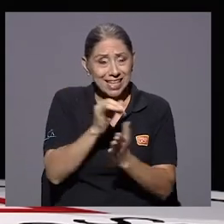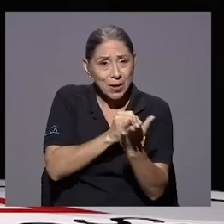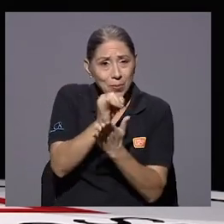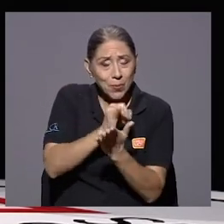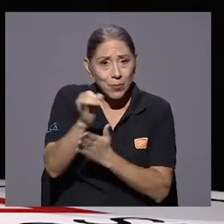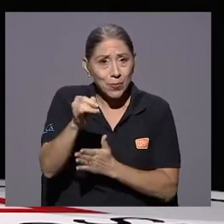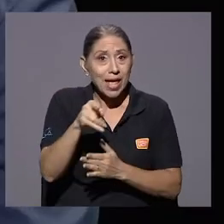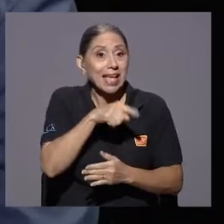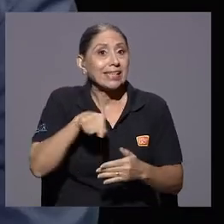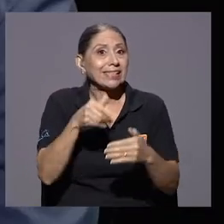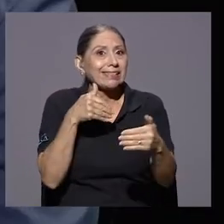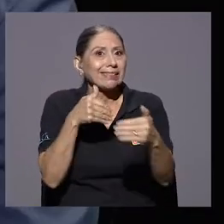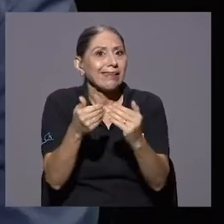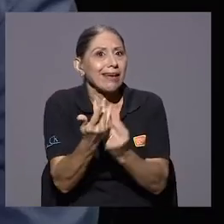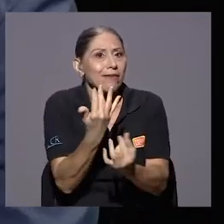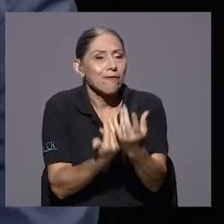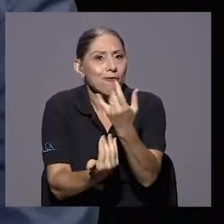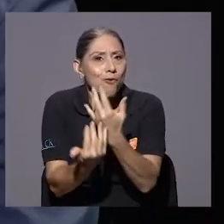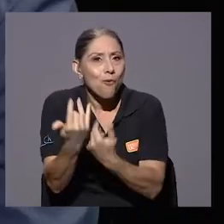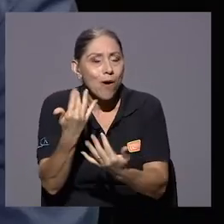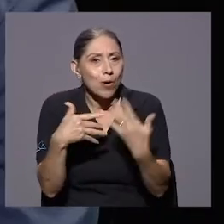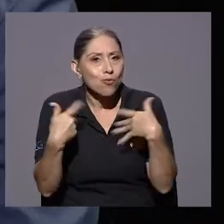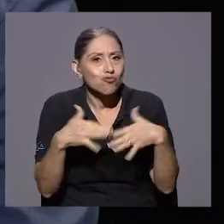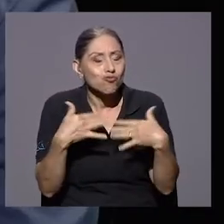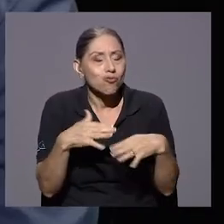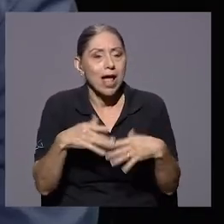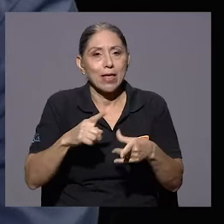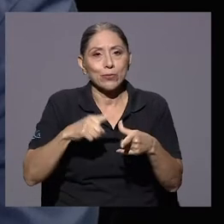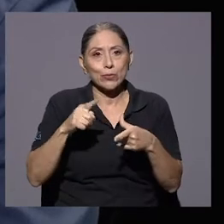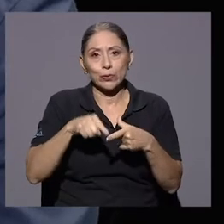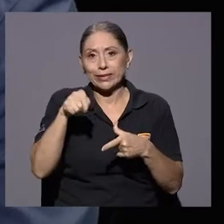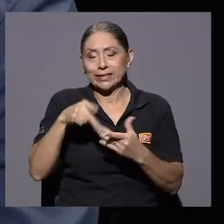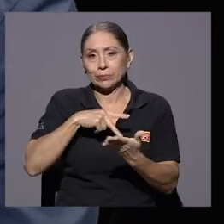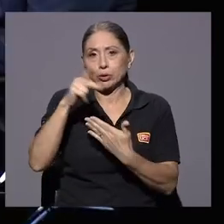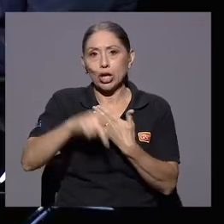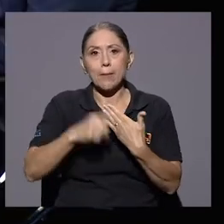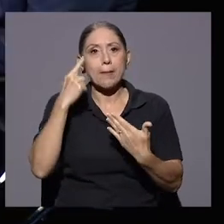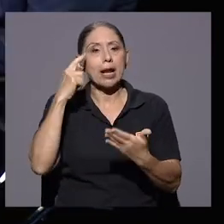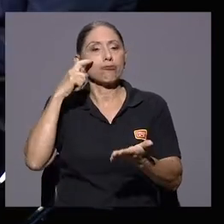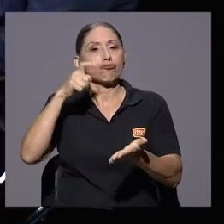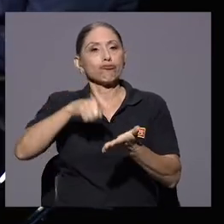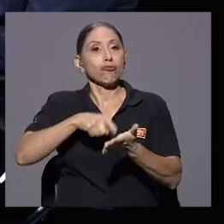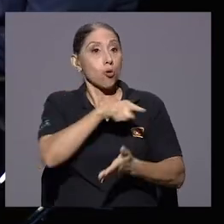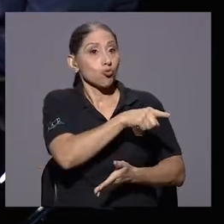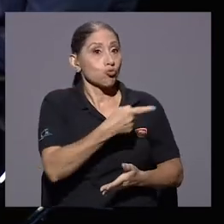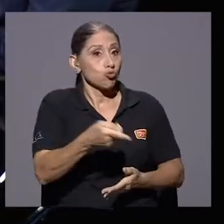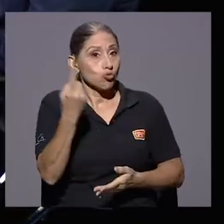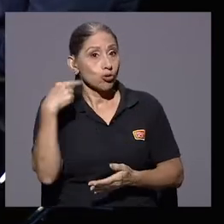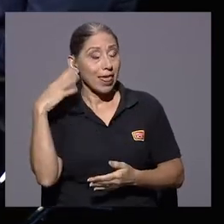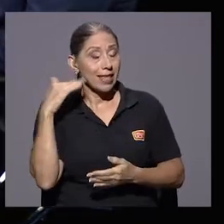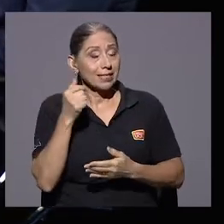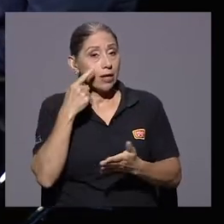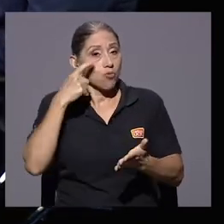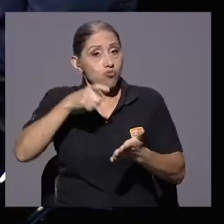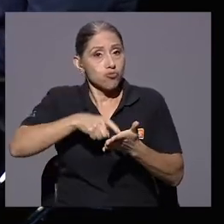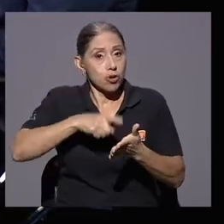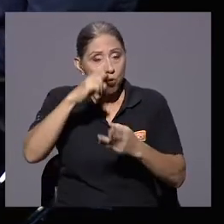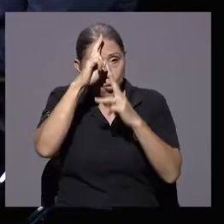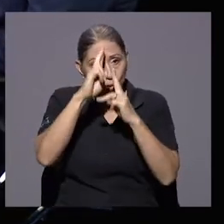bordeando el fuego. Así que sirve este programa para eso. Recientemente ustedes le rindieron homenaje a 19 funcionarios.